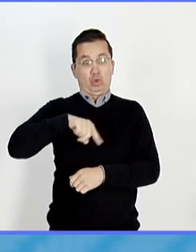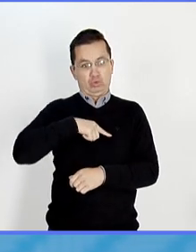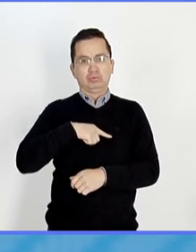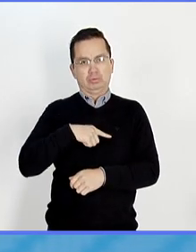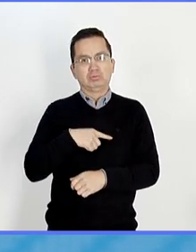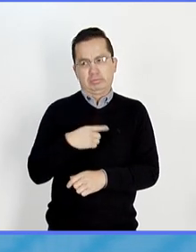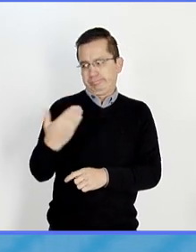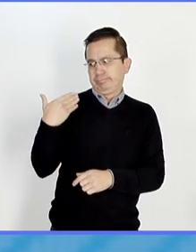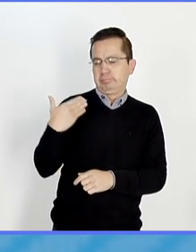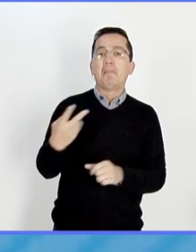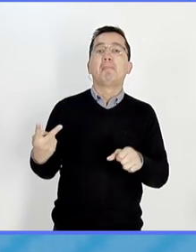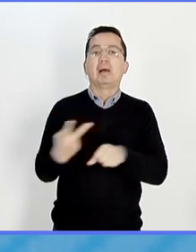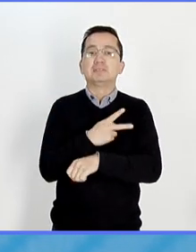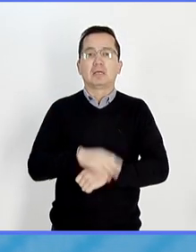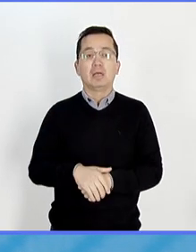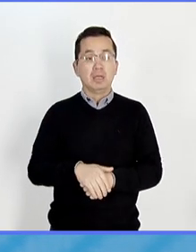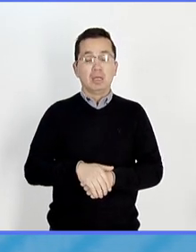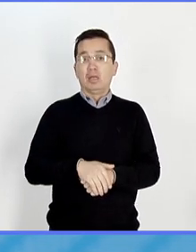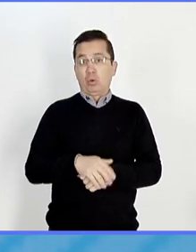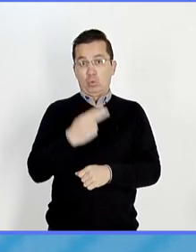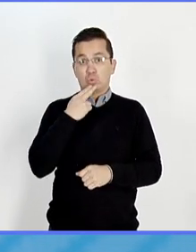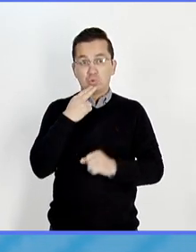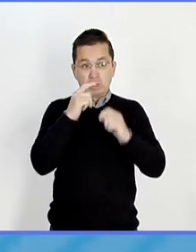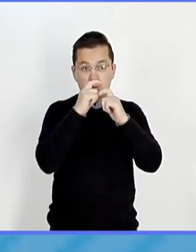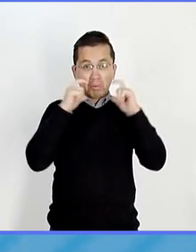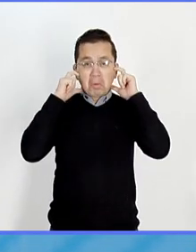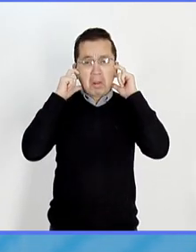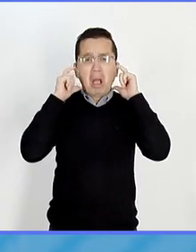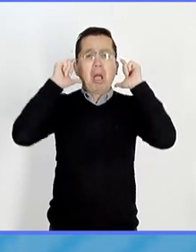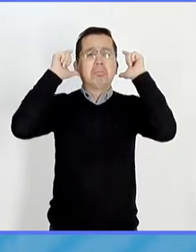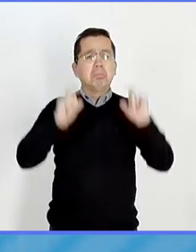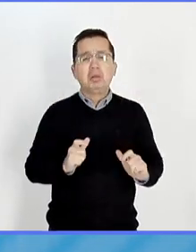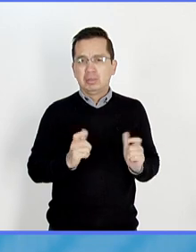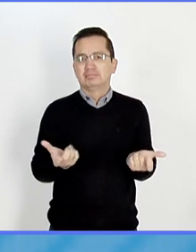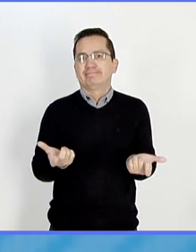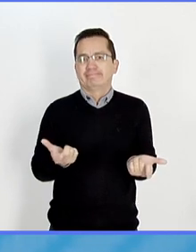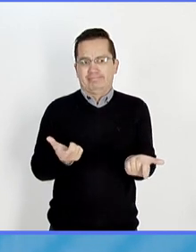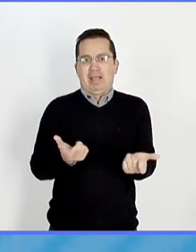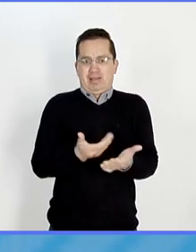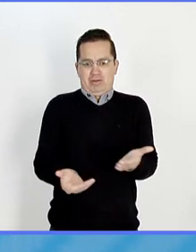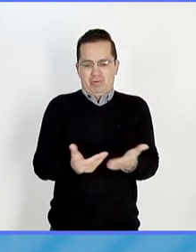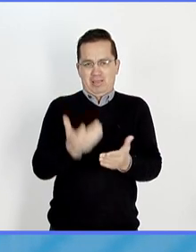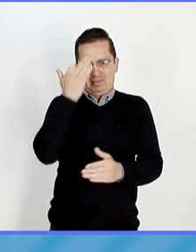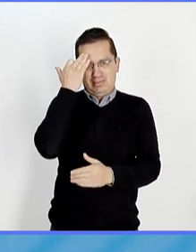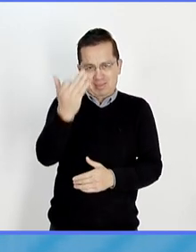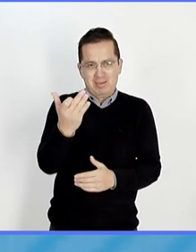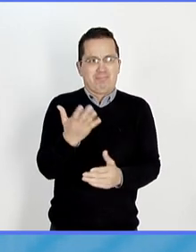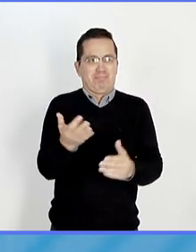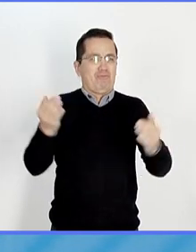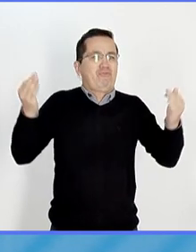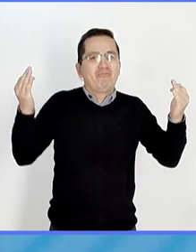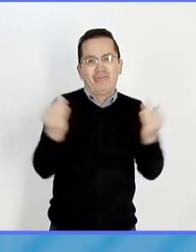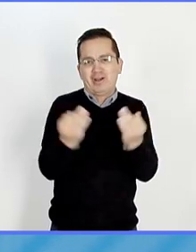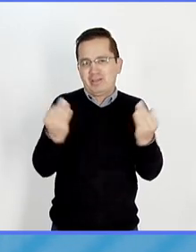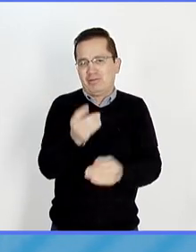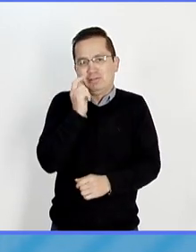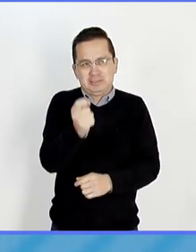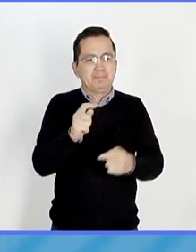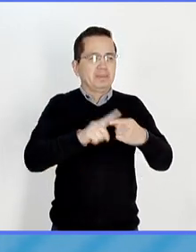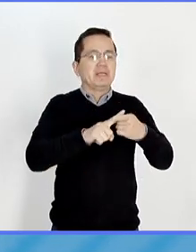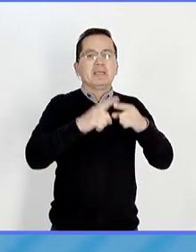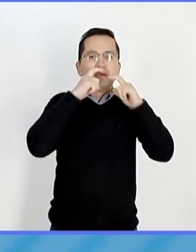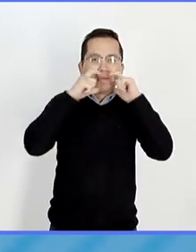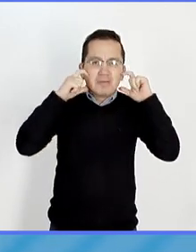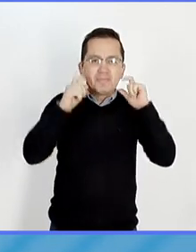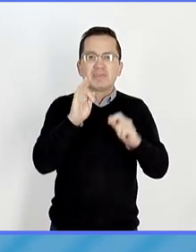y distancia social. entonces, justo la época de enfermedades virales respiratorias, como influenza